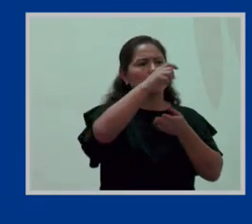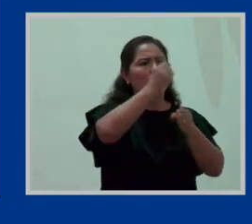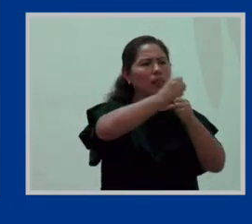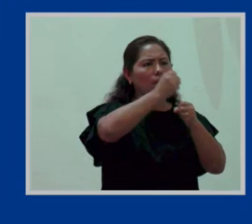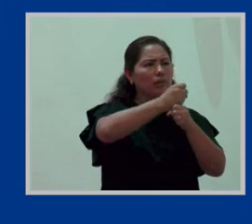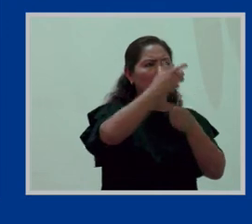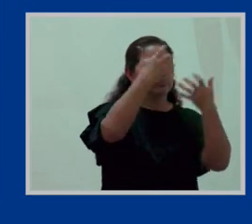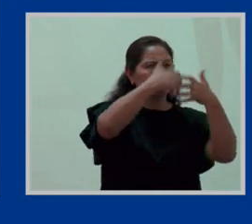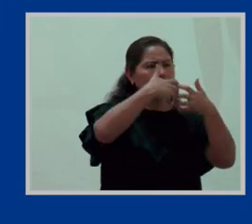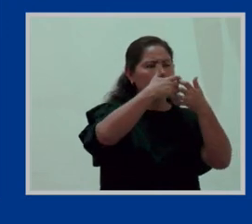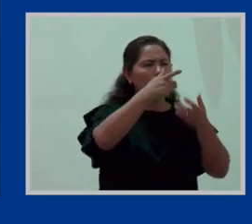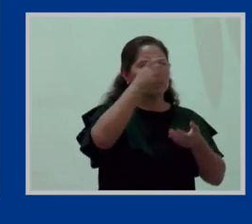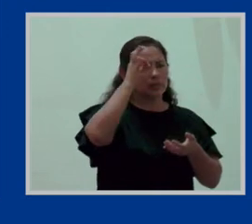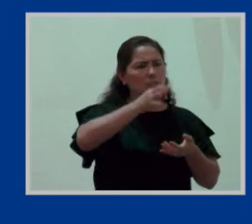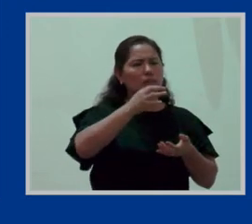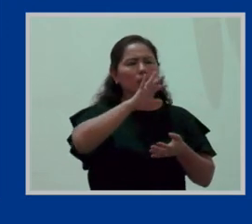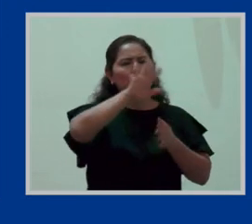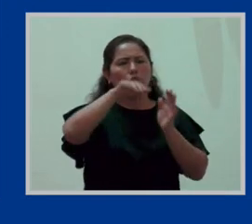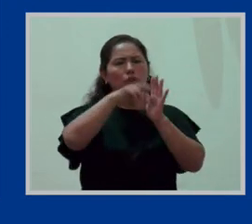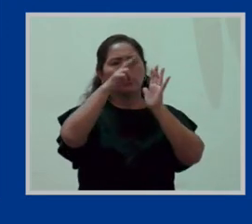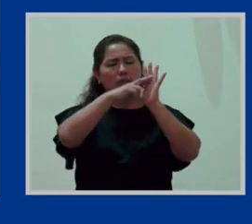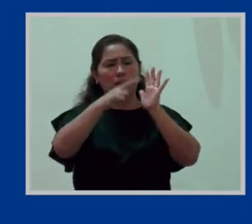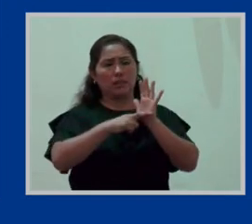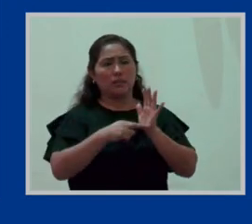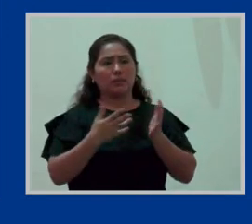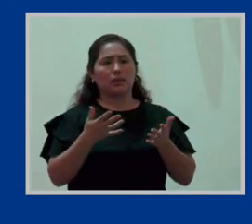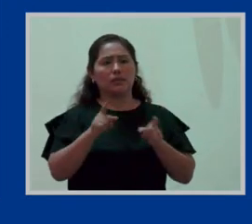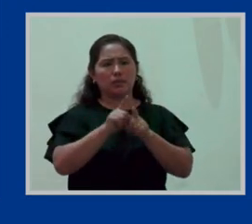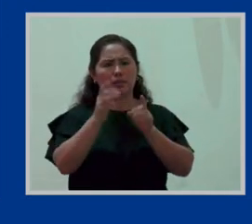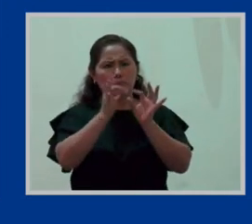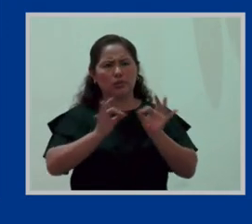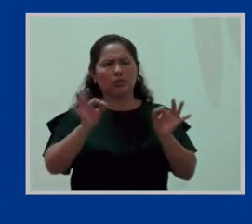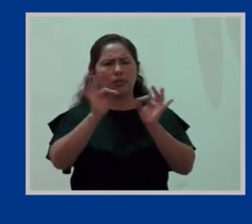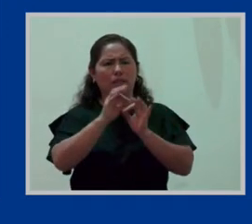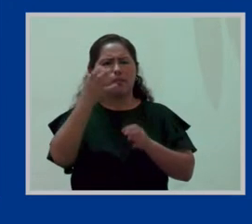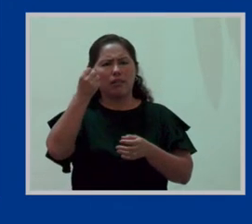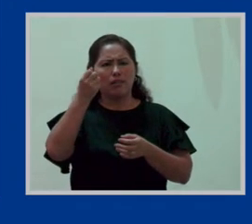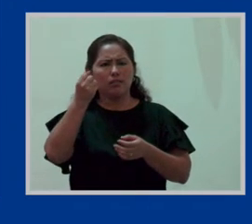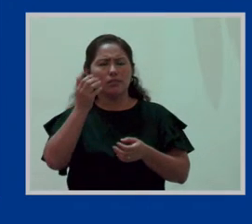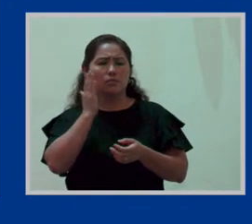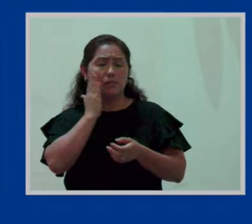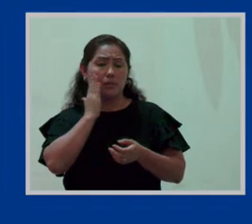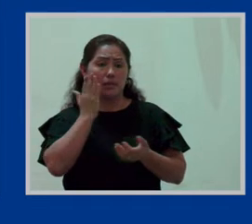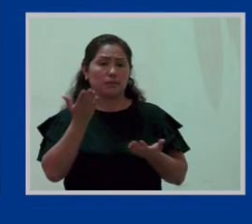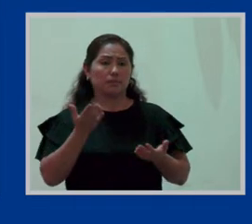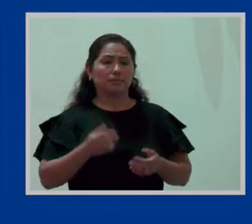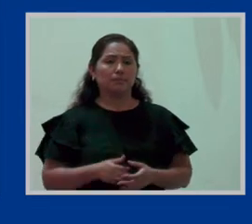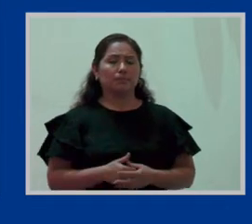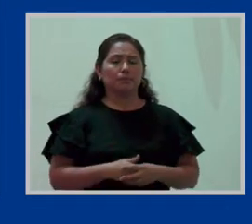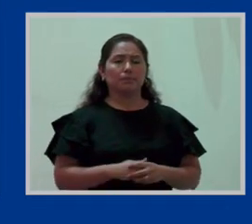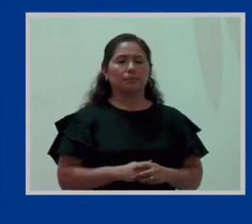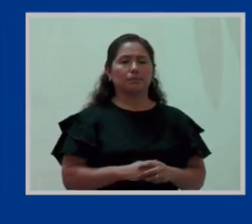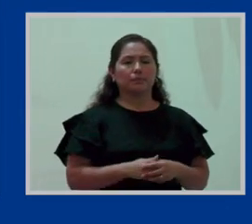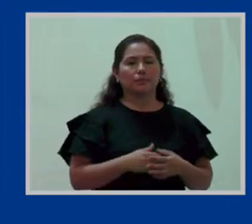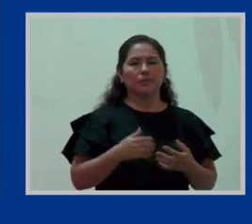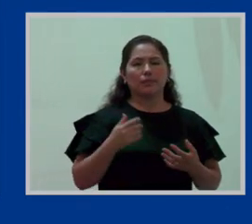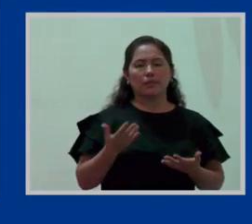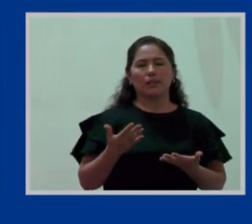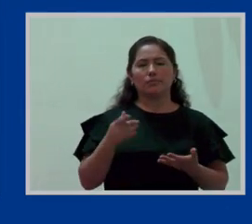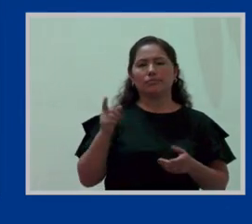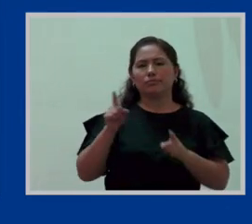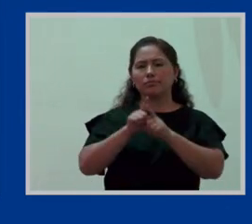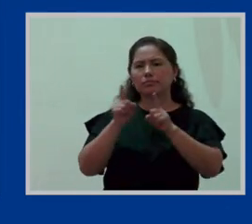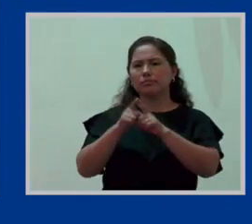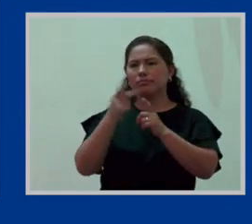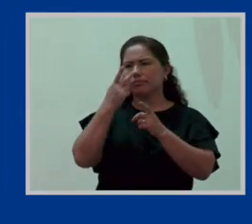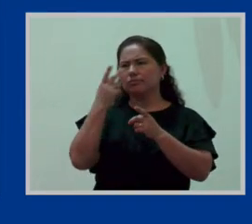espacios, de uso exclusivo para la extracción de la leche materna. Bien. Como infracciones muy graves, tenemos